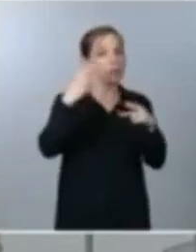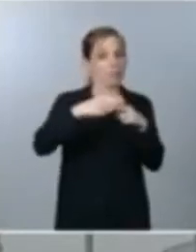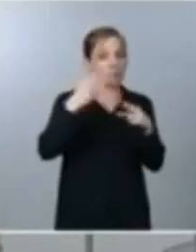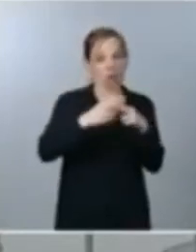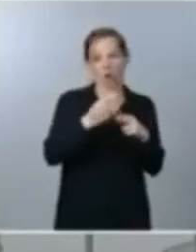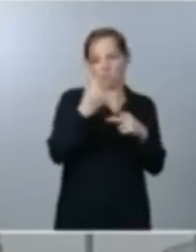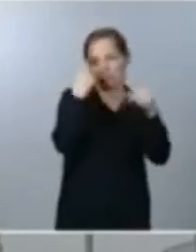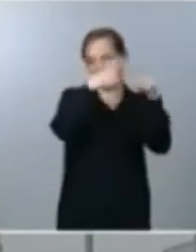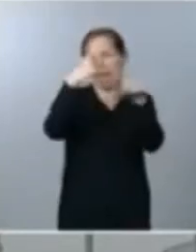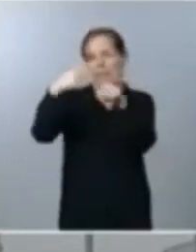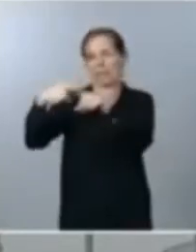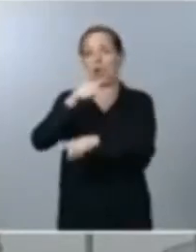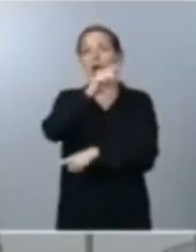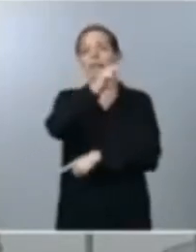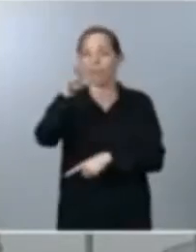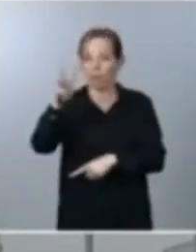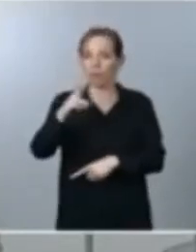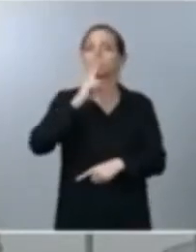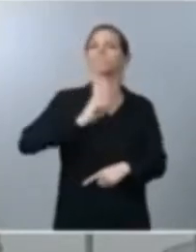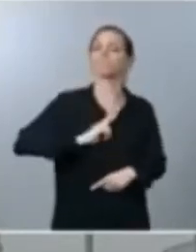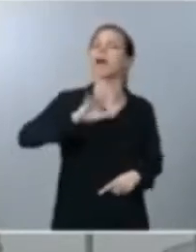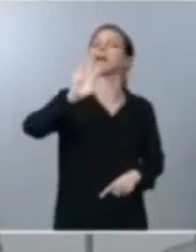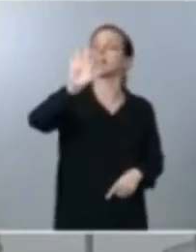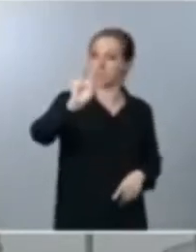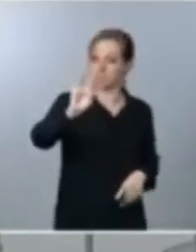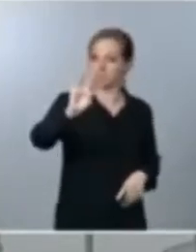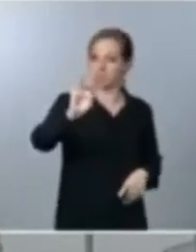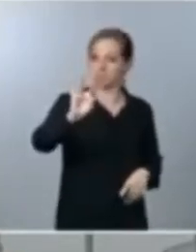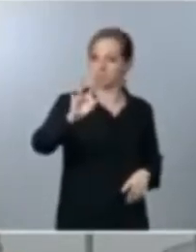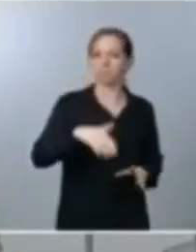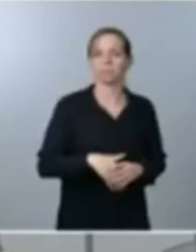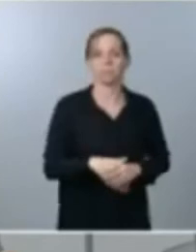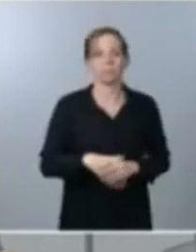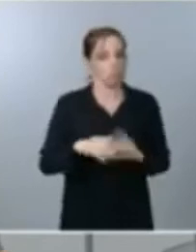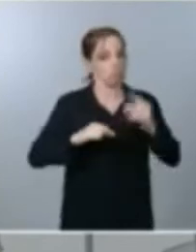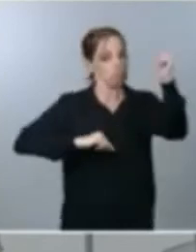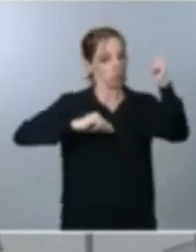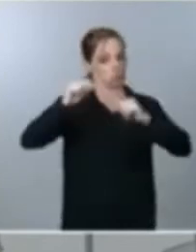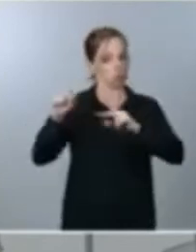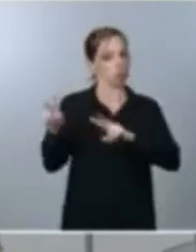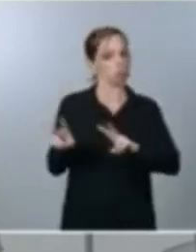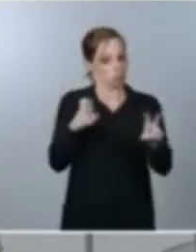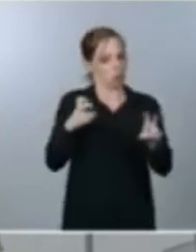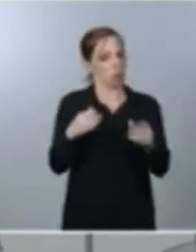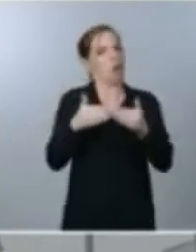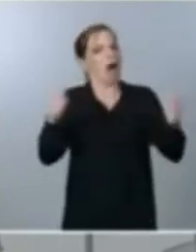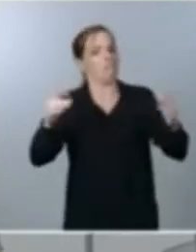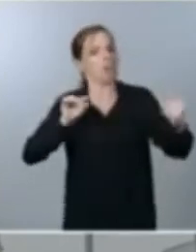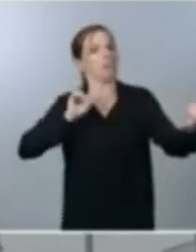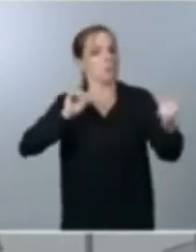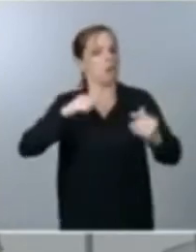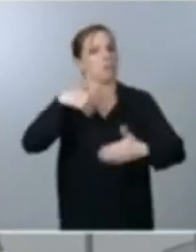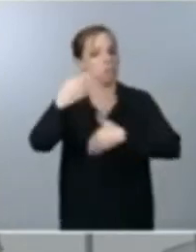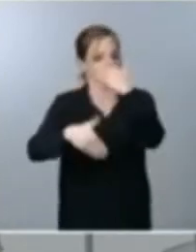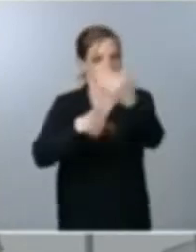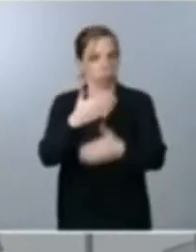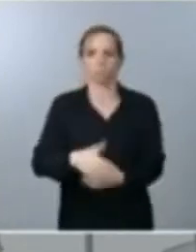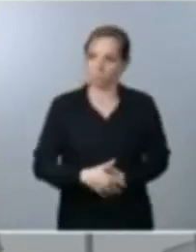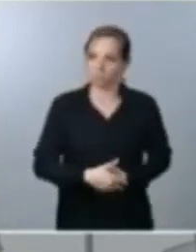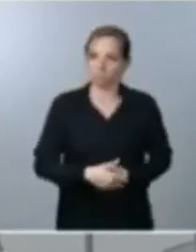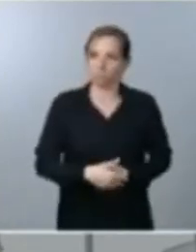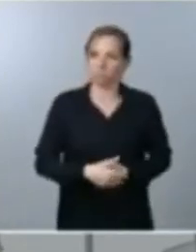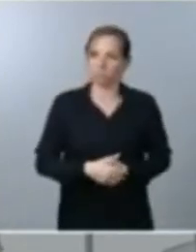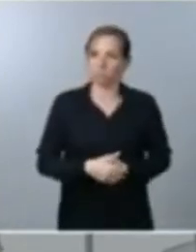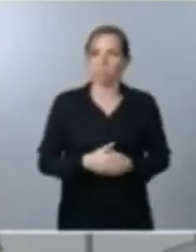que sí al debate de esos nuevos presupuestos que necesita nuestro país por tanto gestión gestión